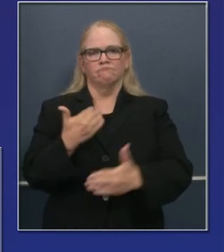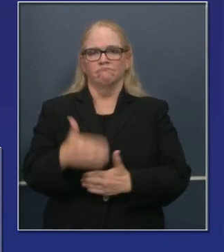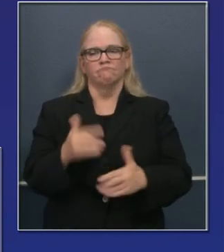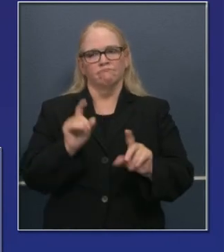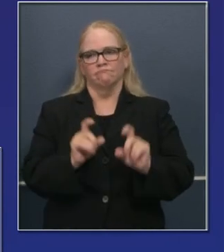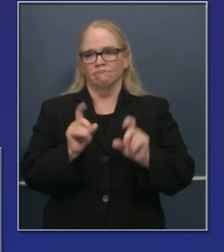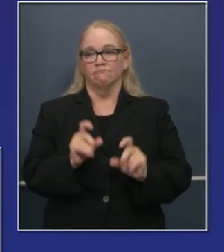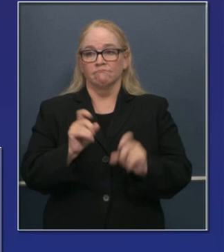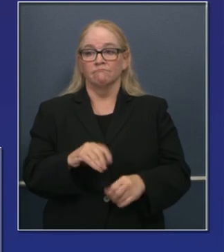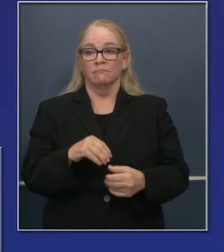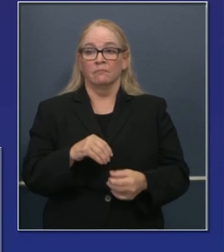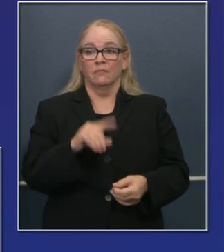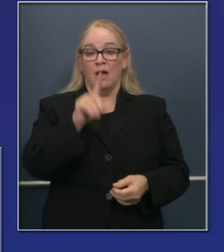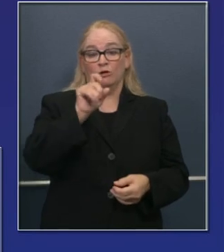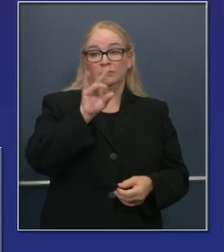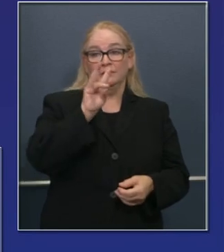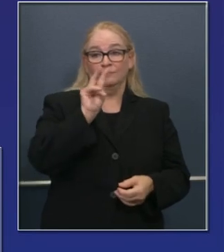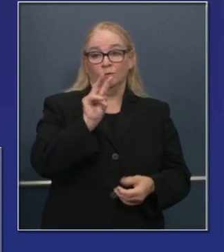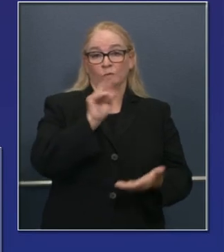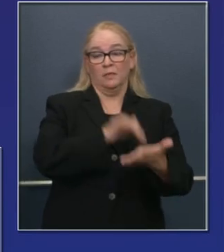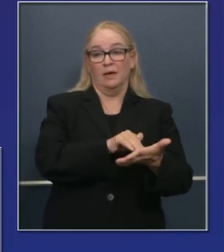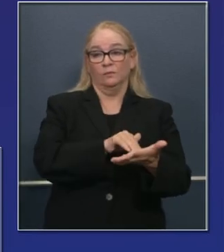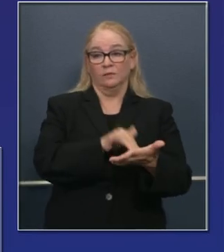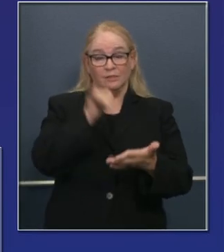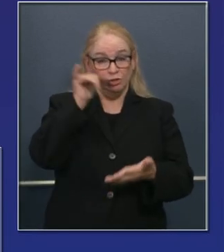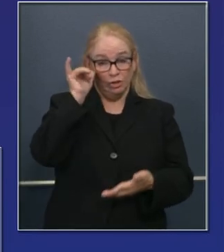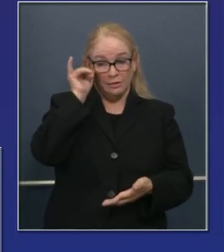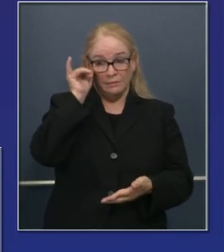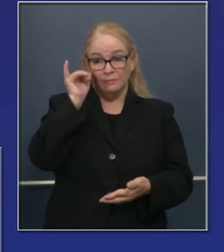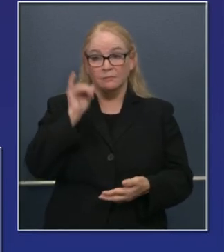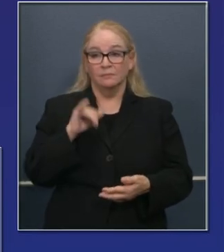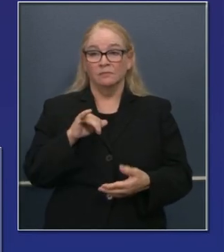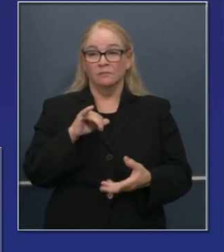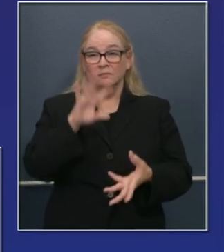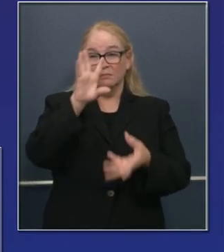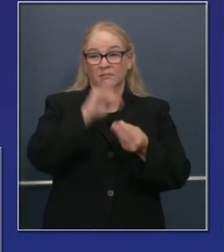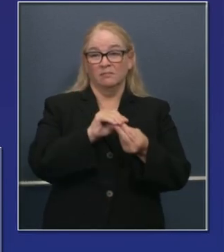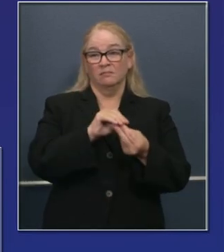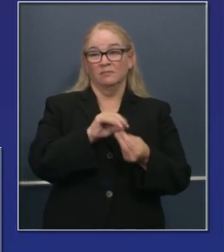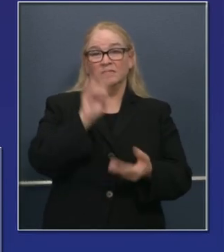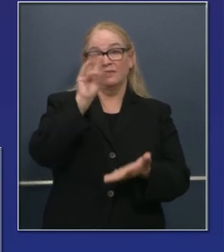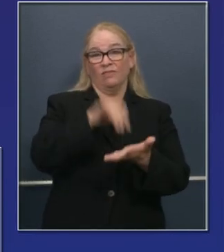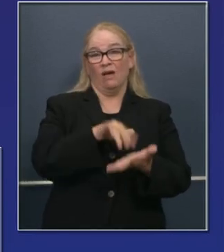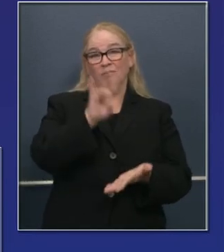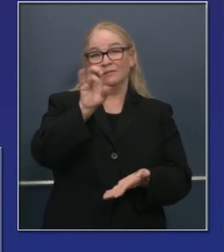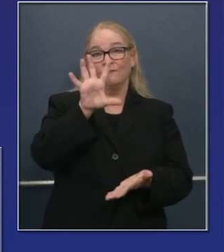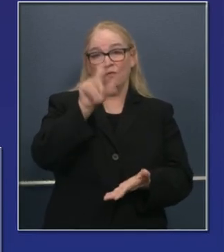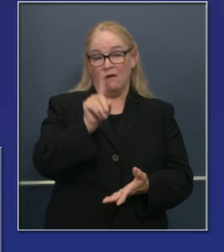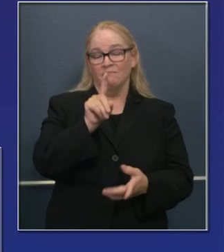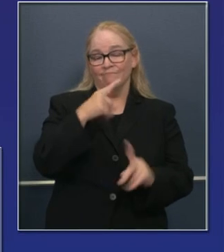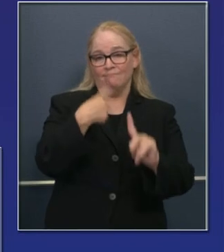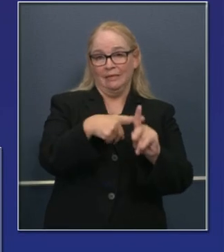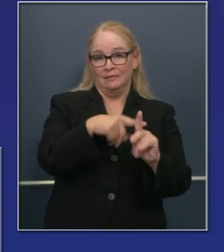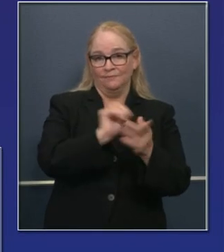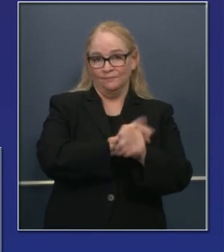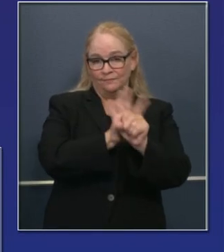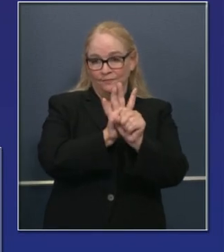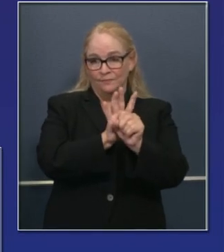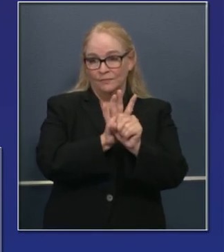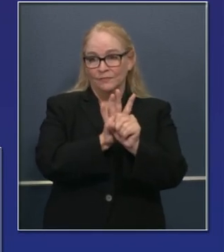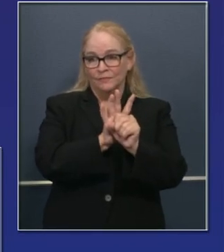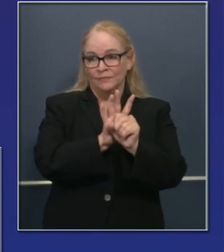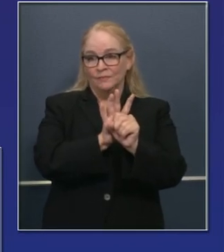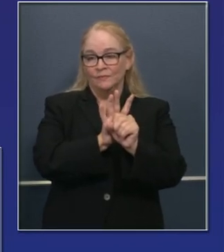mucho progreso. 172 mil pruebas reportadas ayer, 7751 individuos